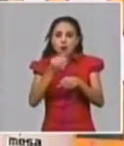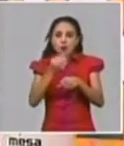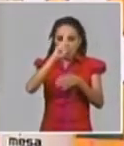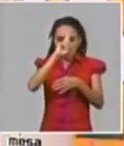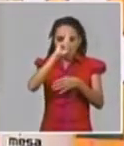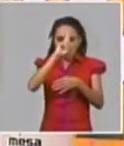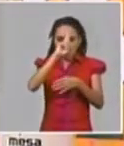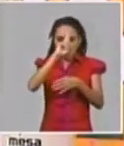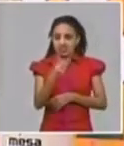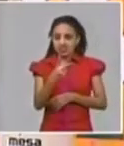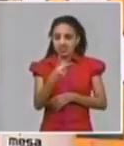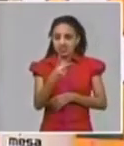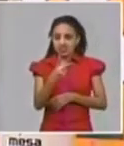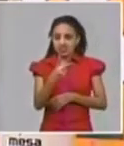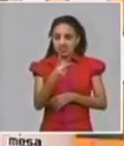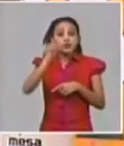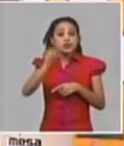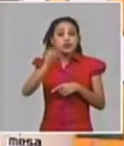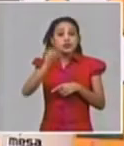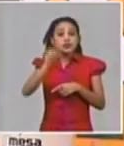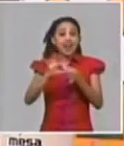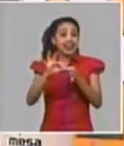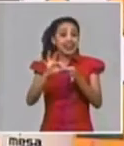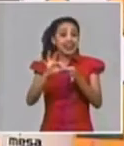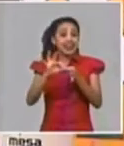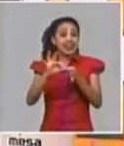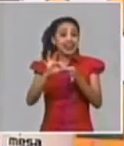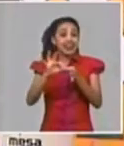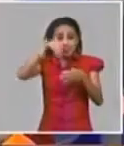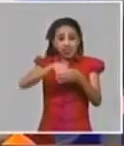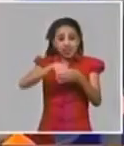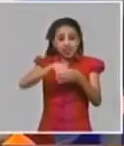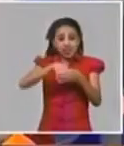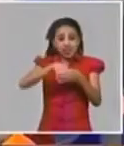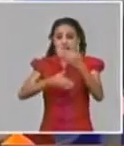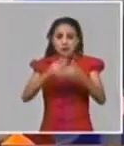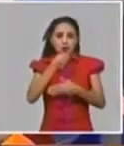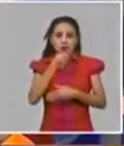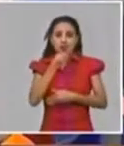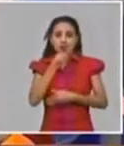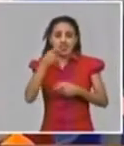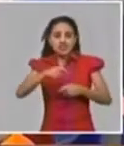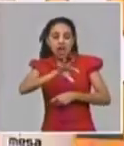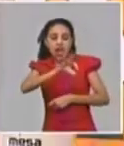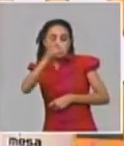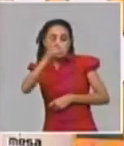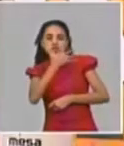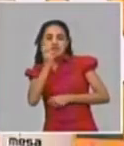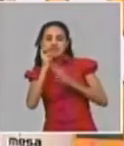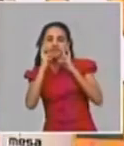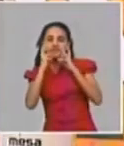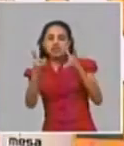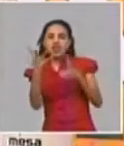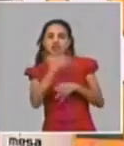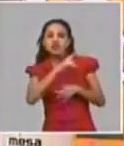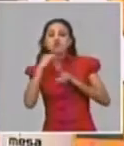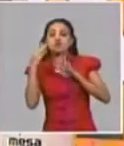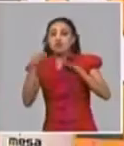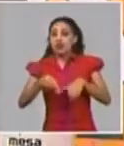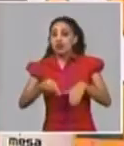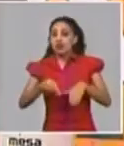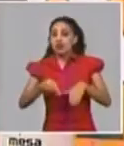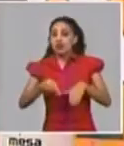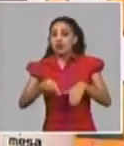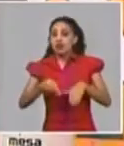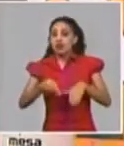no cabía en las terapias y había que elegir quién vivía y quién moría era una cosa terrible lo que pasó en algunos países afortunadamente no no hemos tenido